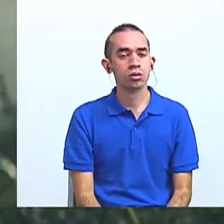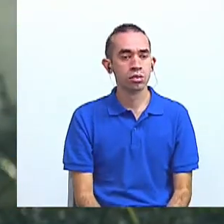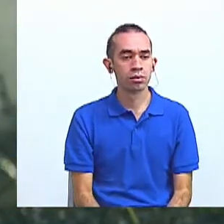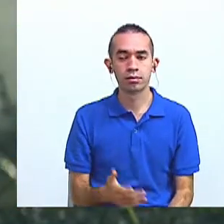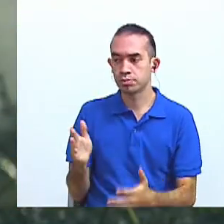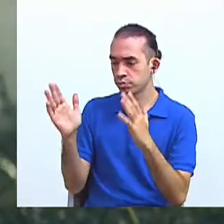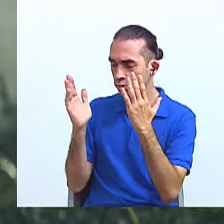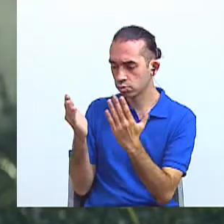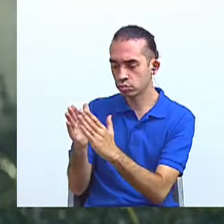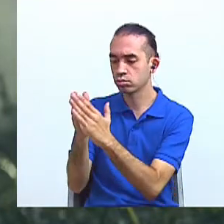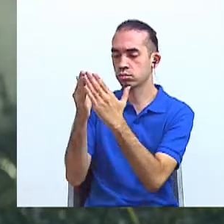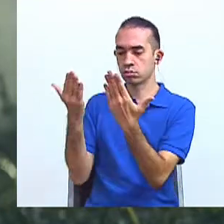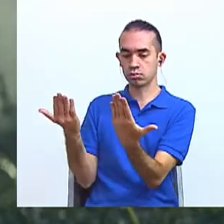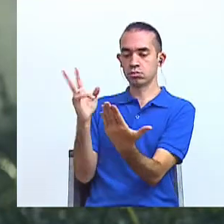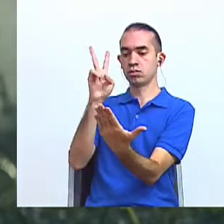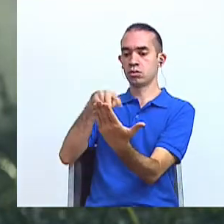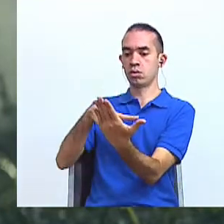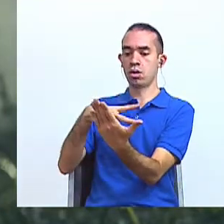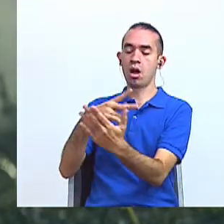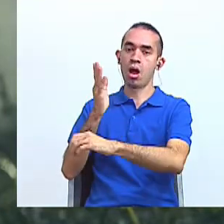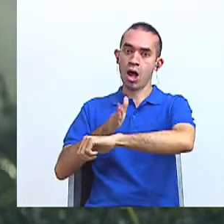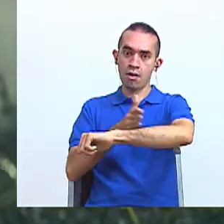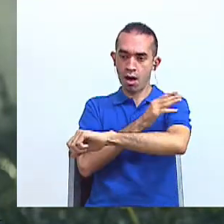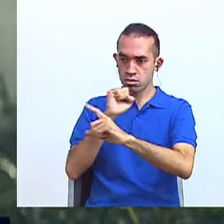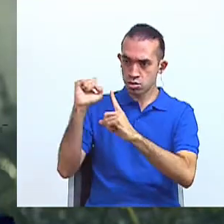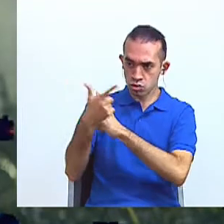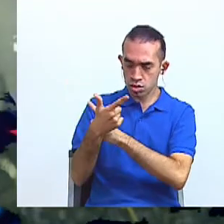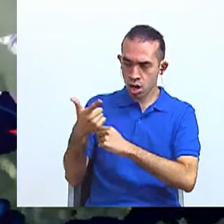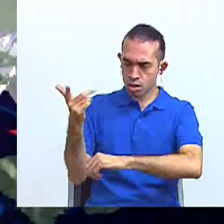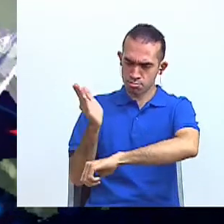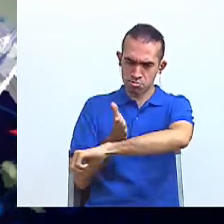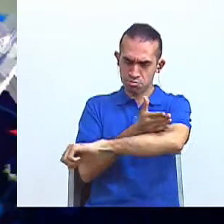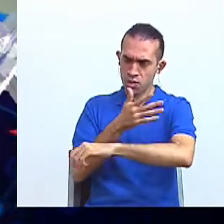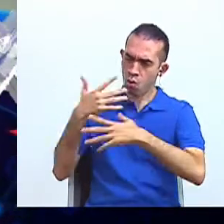Leer mejora las habilidades sociales.